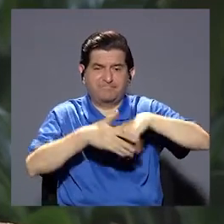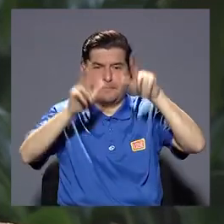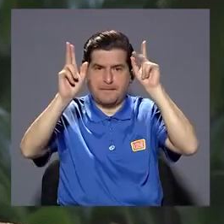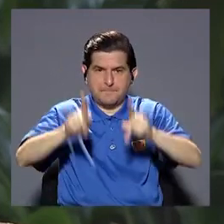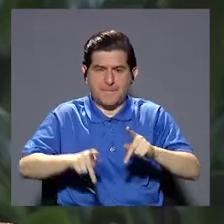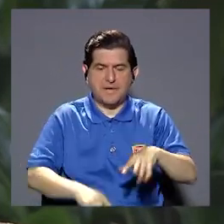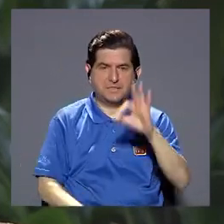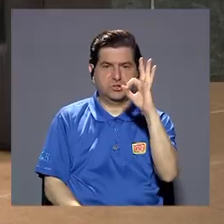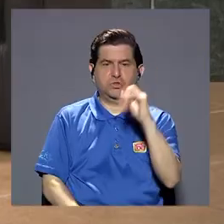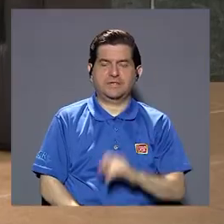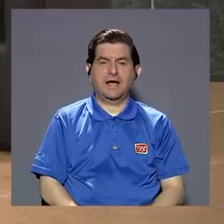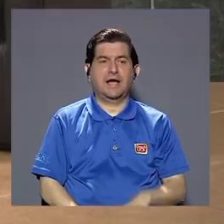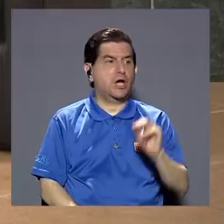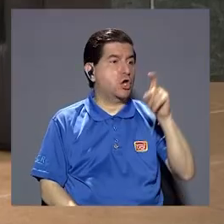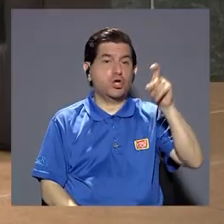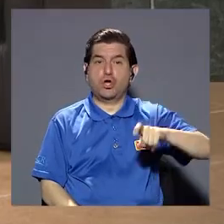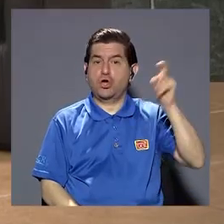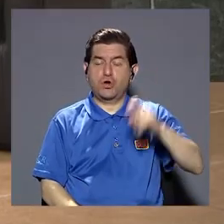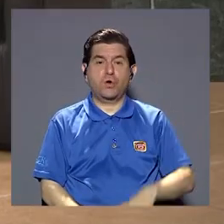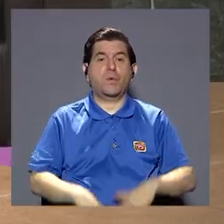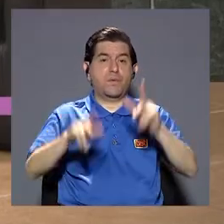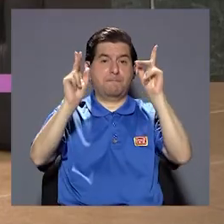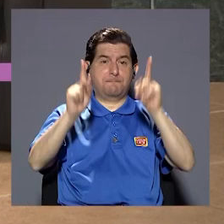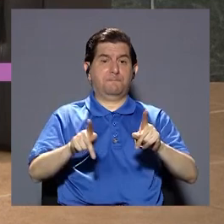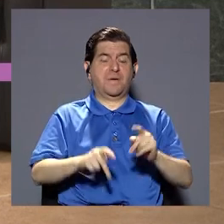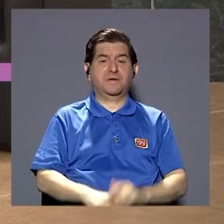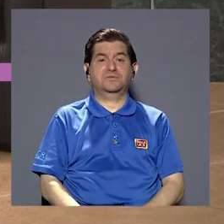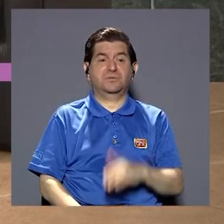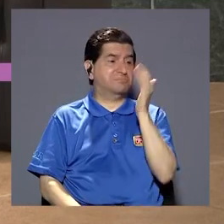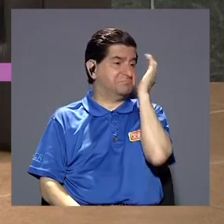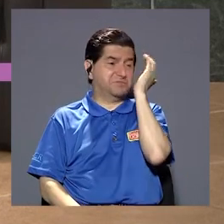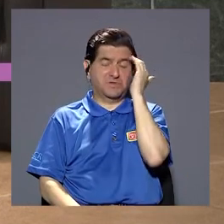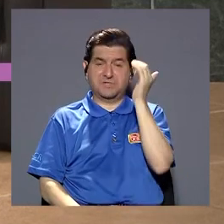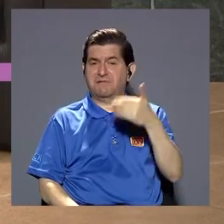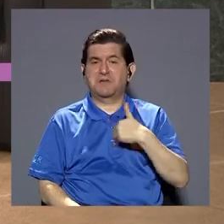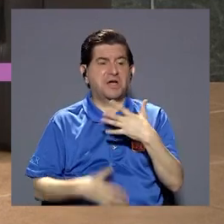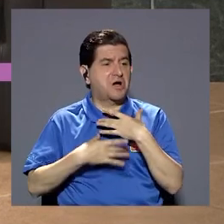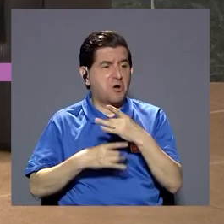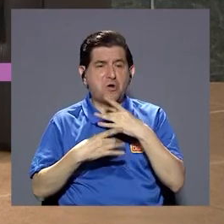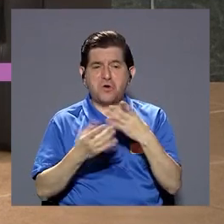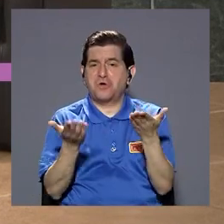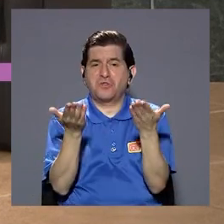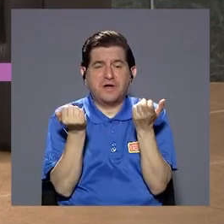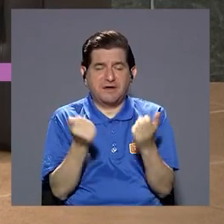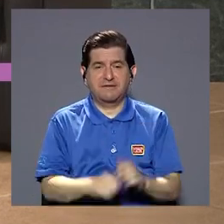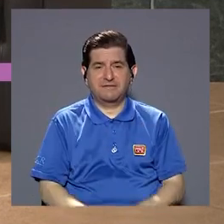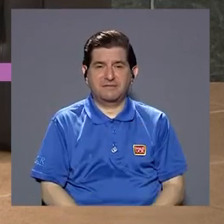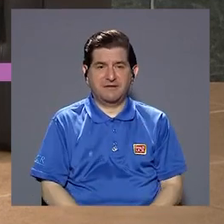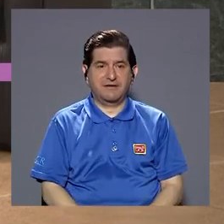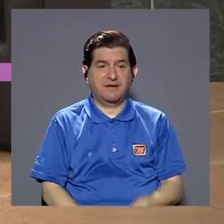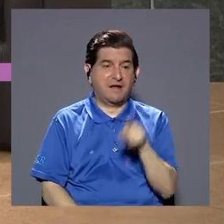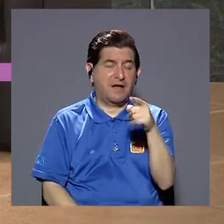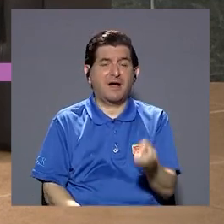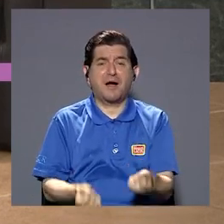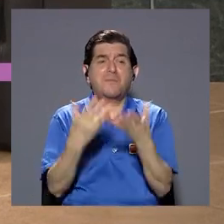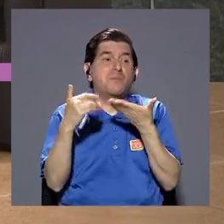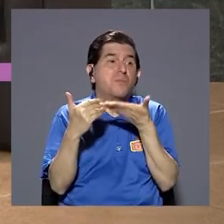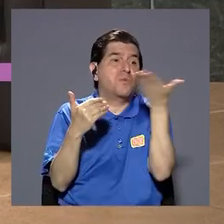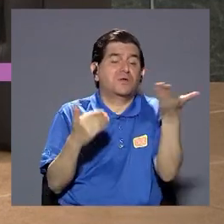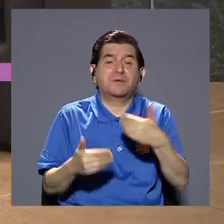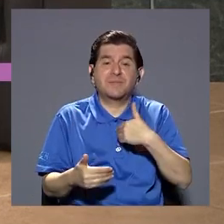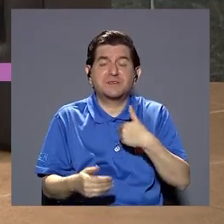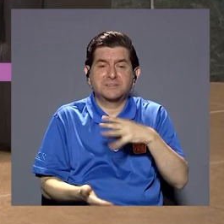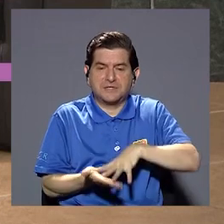herencia al tratamiento ¿verdad? puede ser una piedra en el camino para que la persona esté bien y no